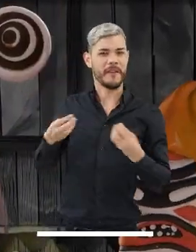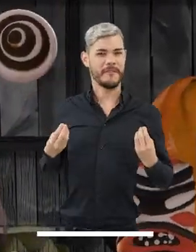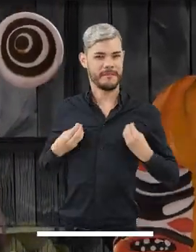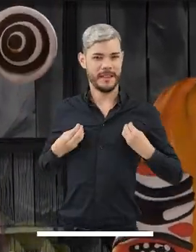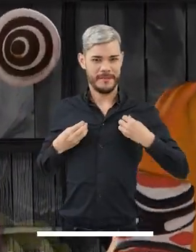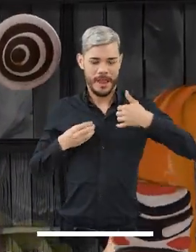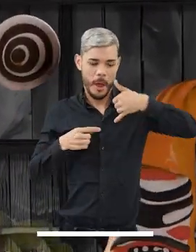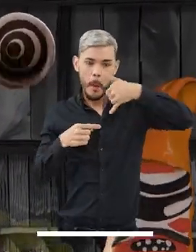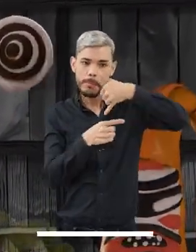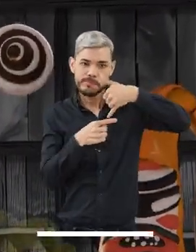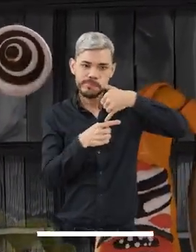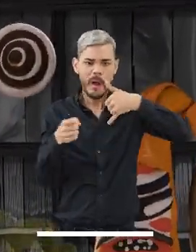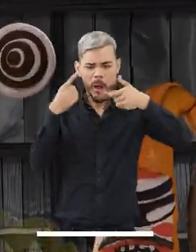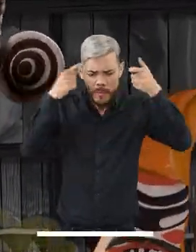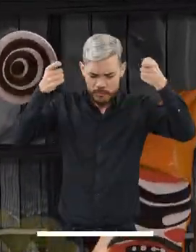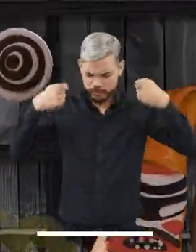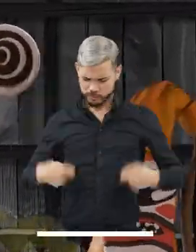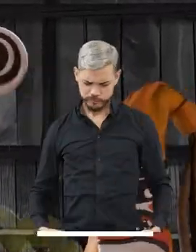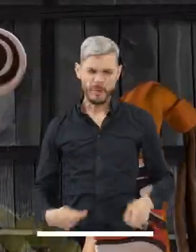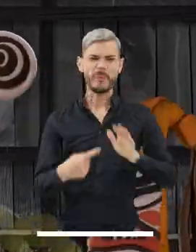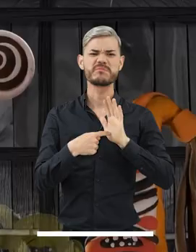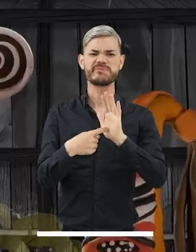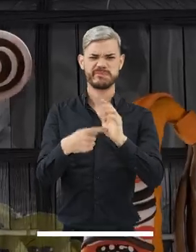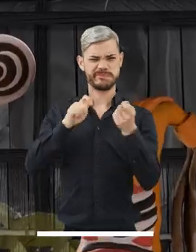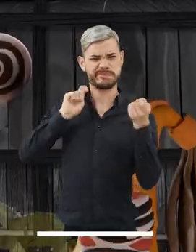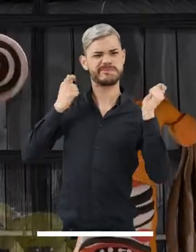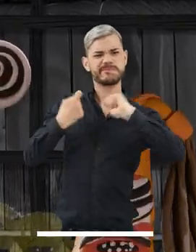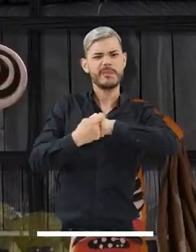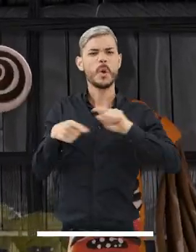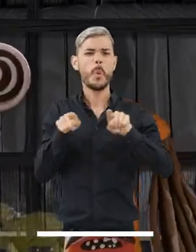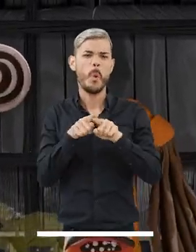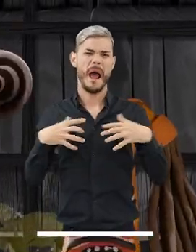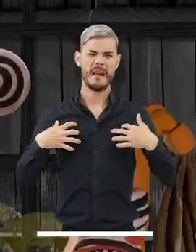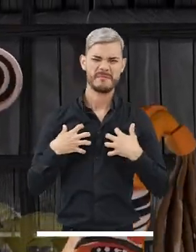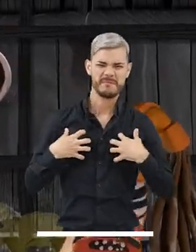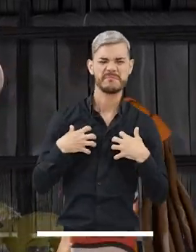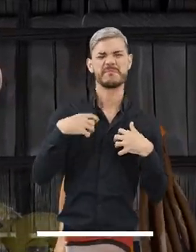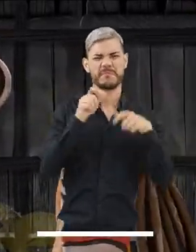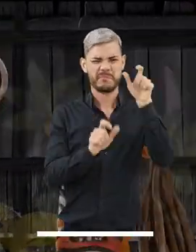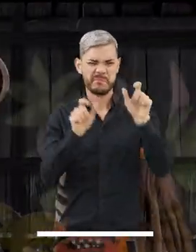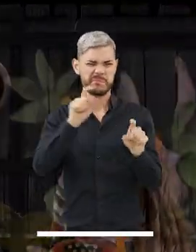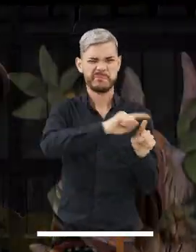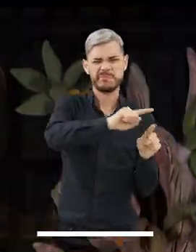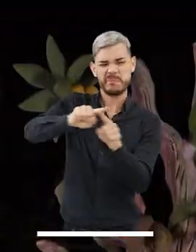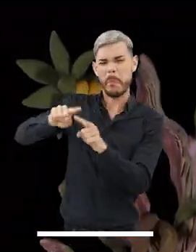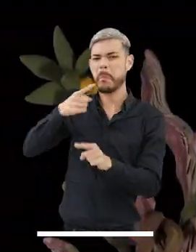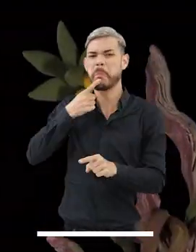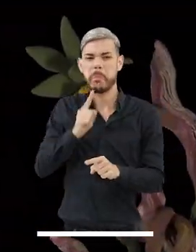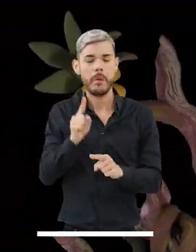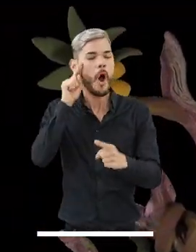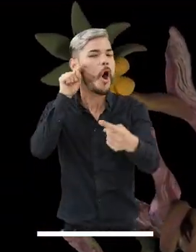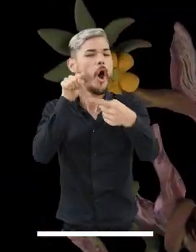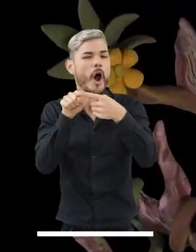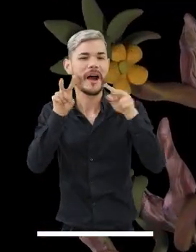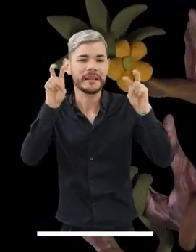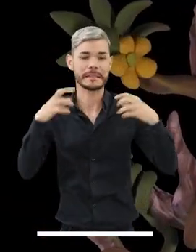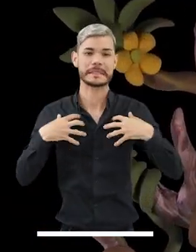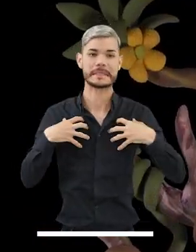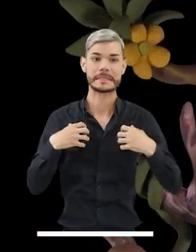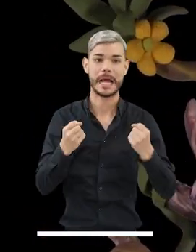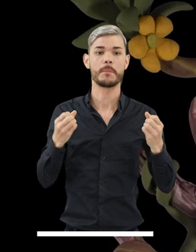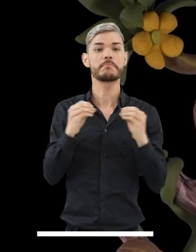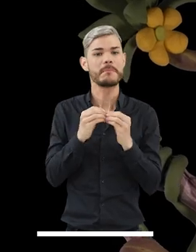en animales y seres sobrenaturales y aseguran con sus bailes la salud y la fertilidad. Según sus creencias,